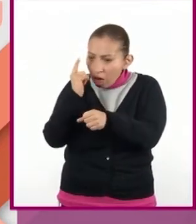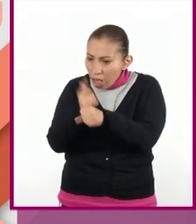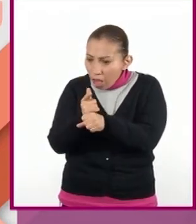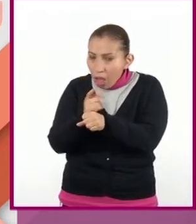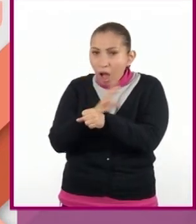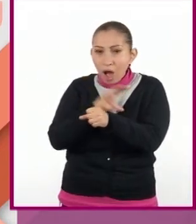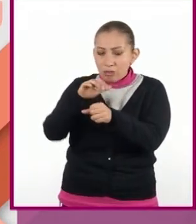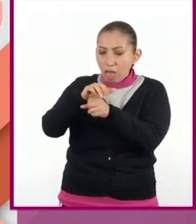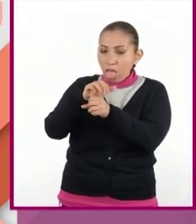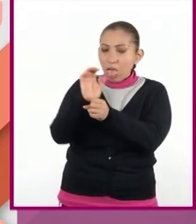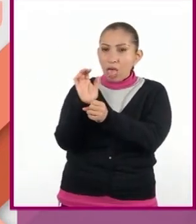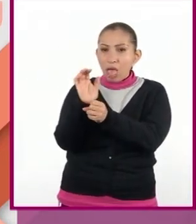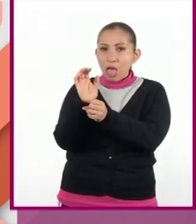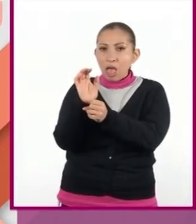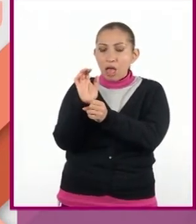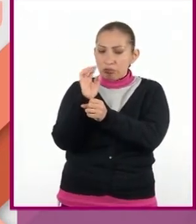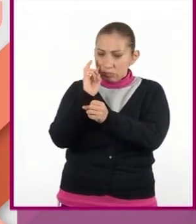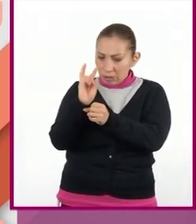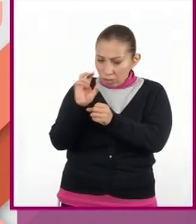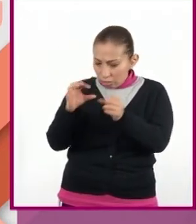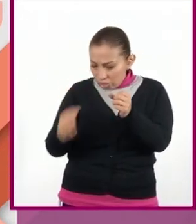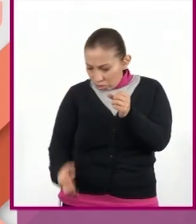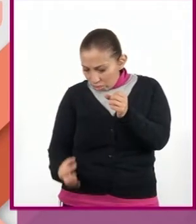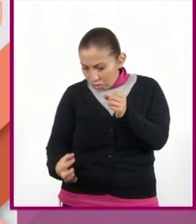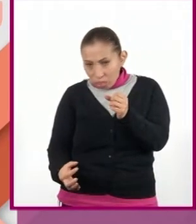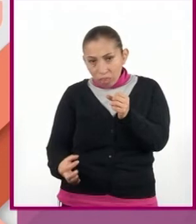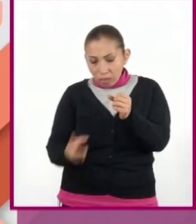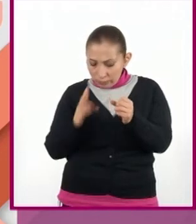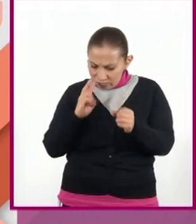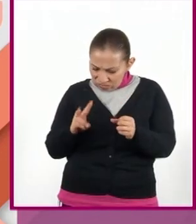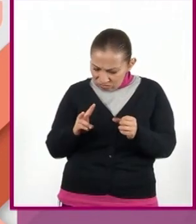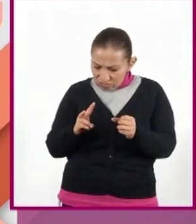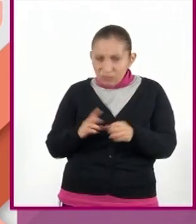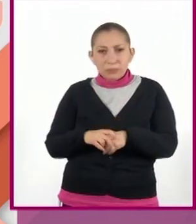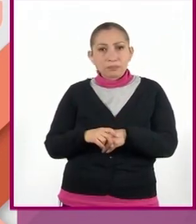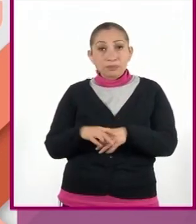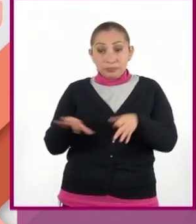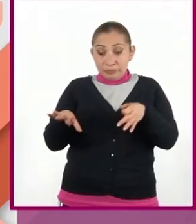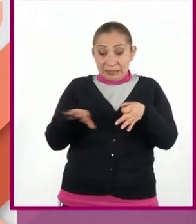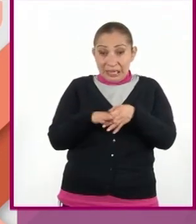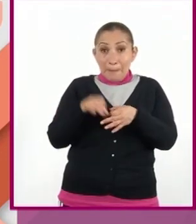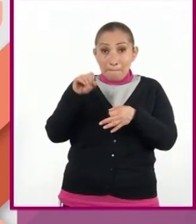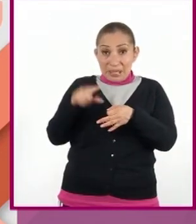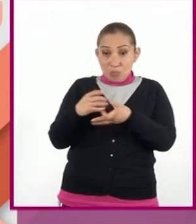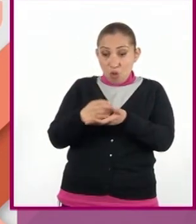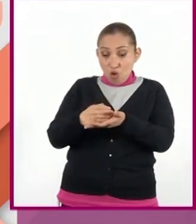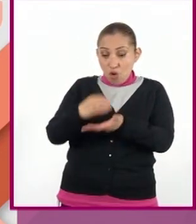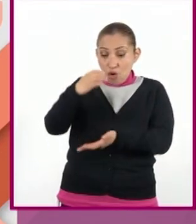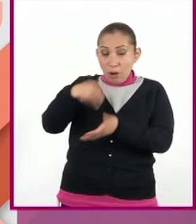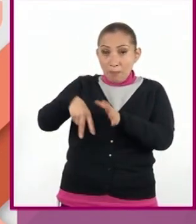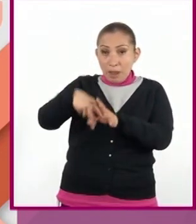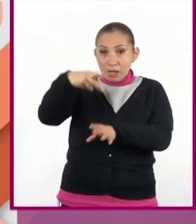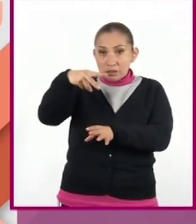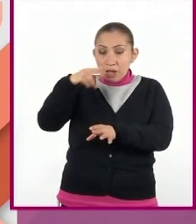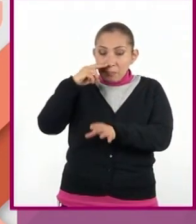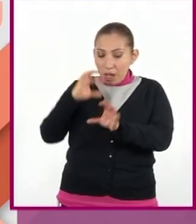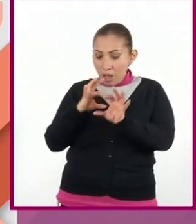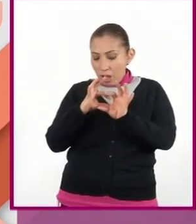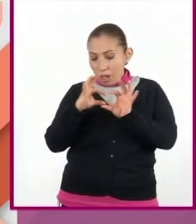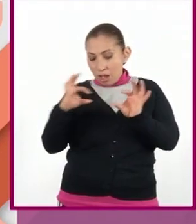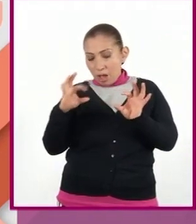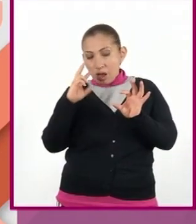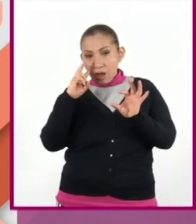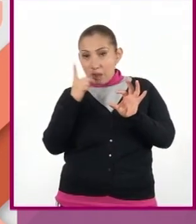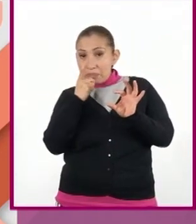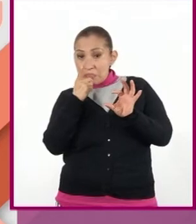se encontraba abierto y con su tapa en el piso de la vitrina. Muy cerca del frasco vacío, había un letrero donde se